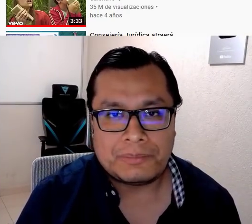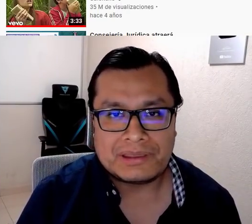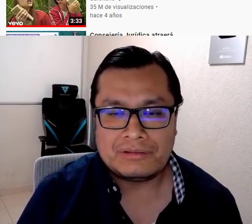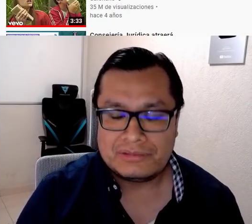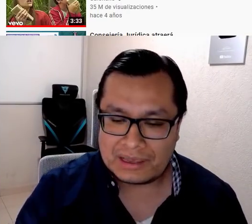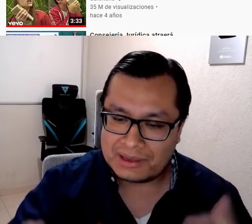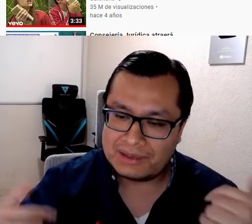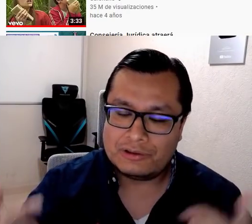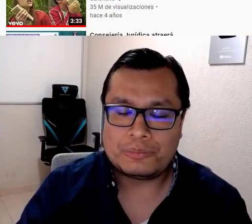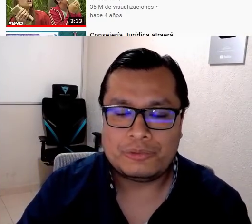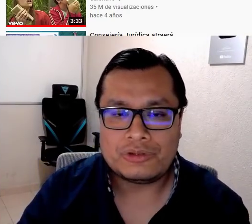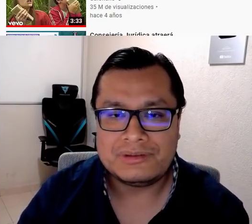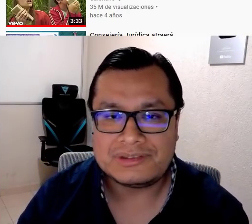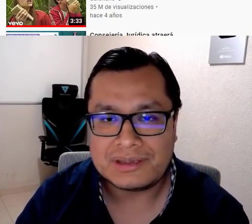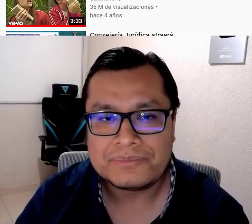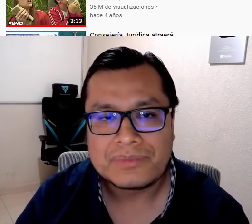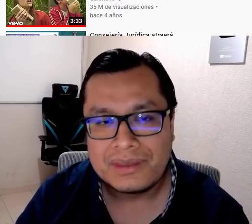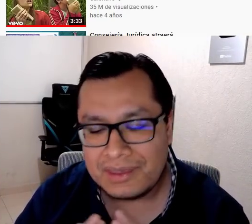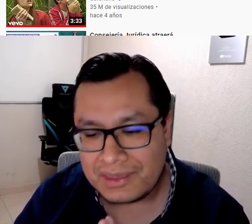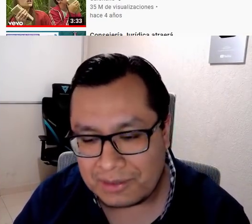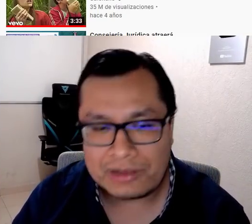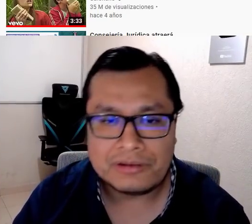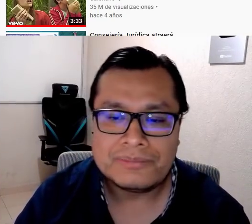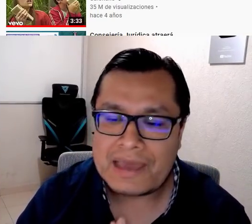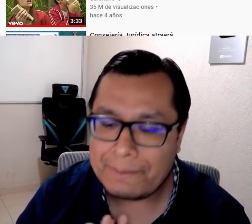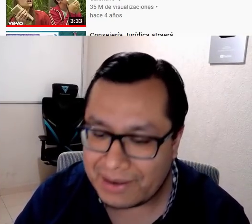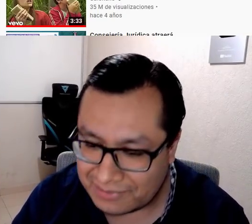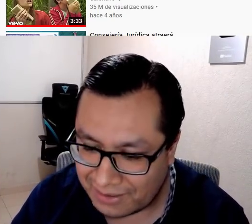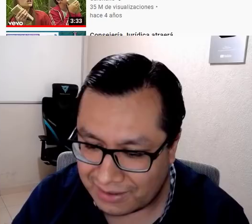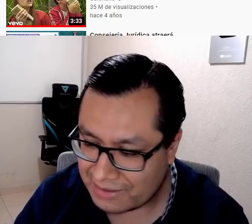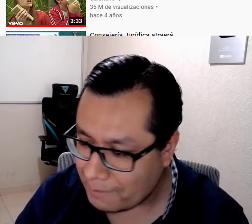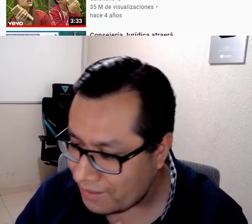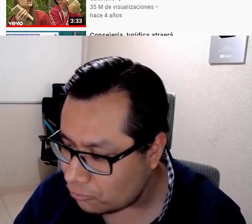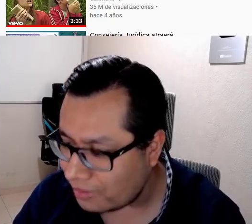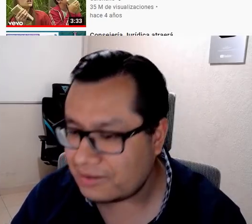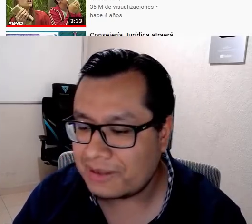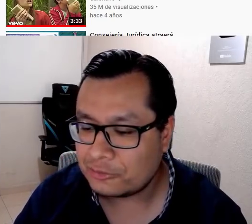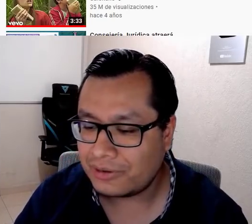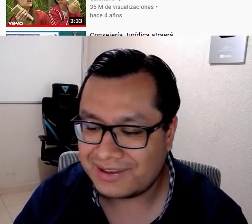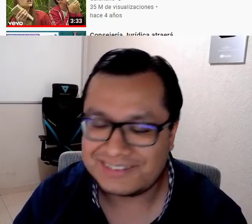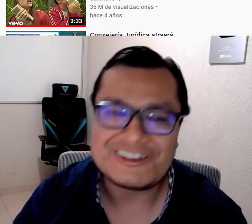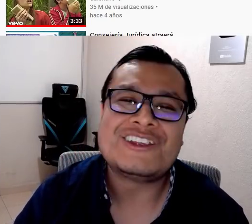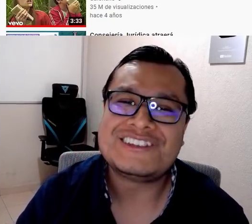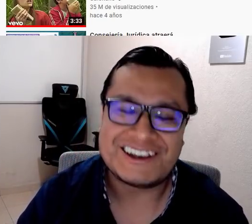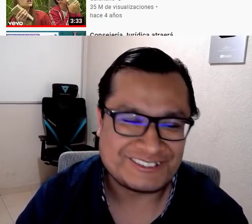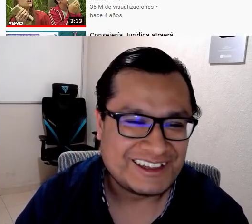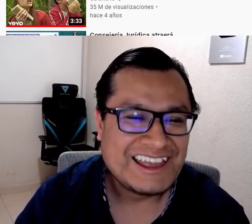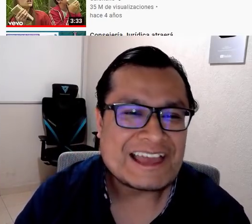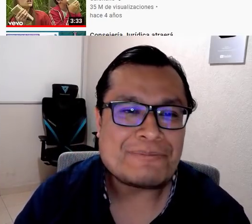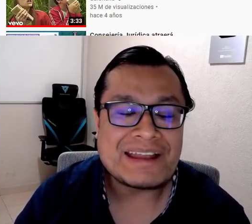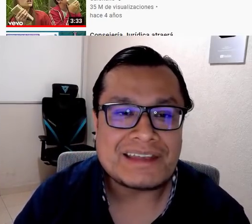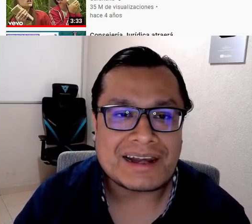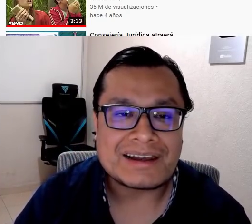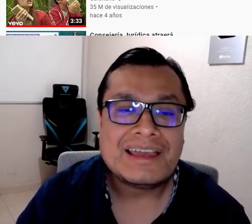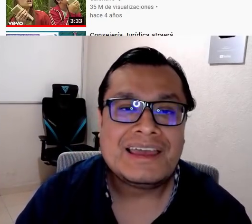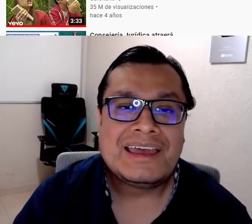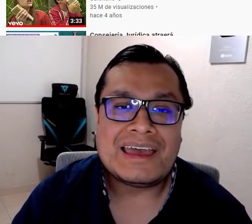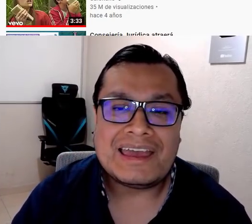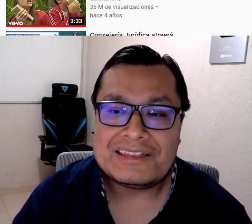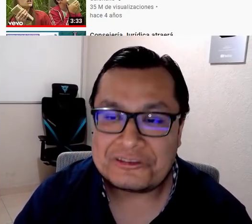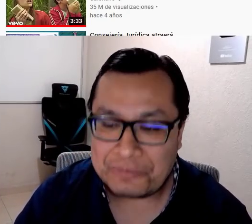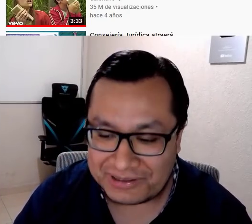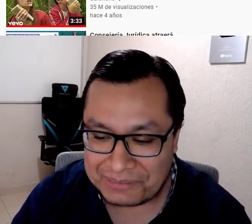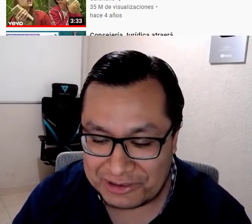opinas, compañero? Déjame aquí abajo tu punto de vista. Y bueno, ya para cerrar, ya para no hacer más corajes. Nada no es cierto. Ya para cerrar.